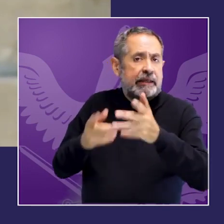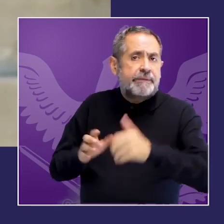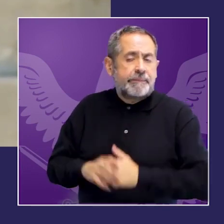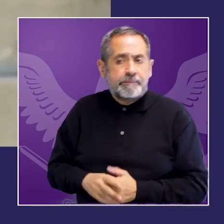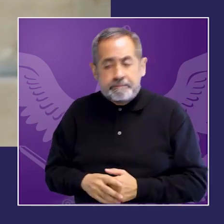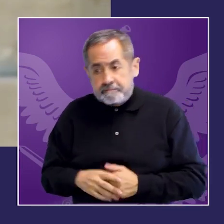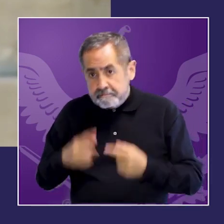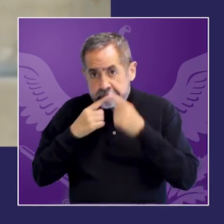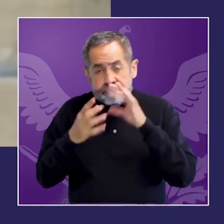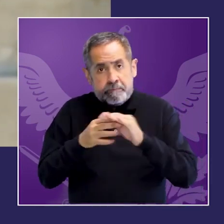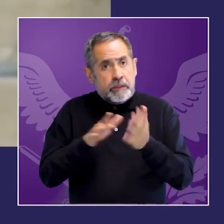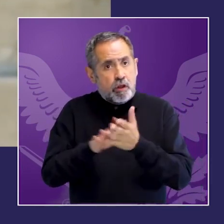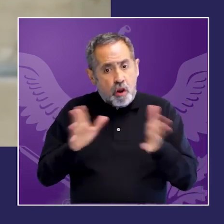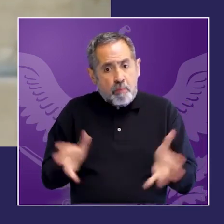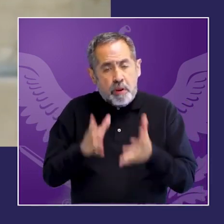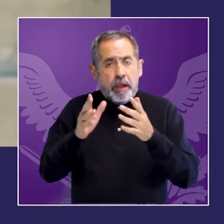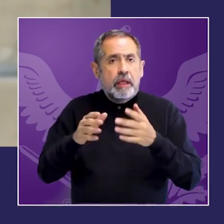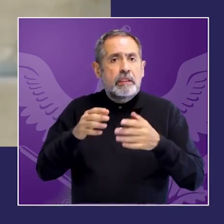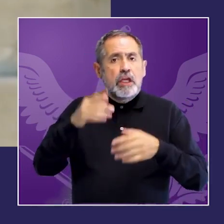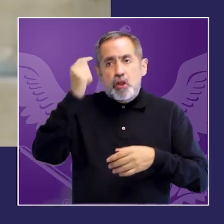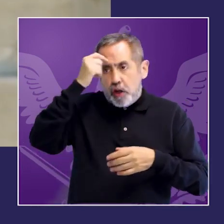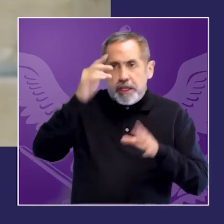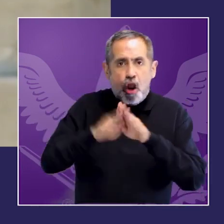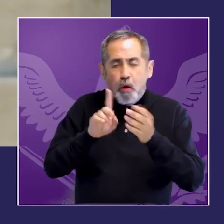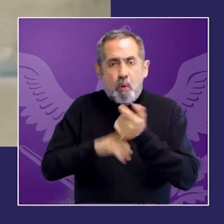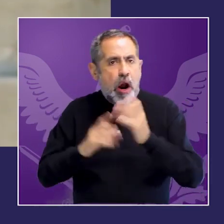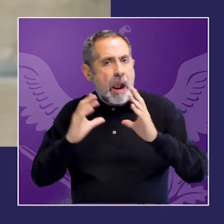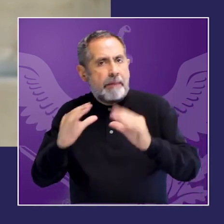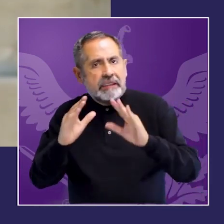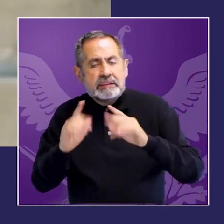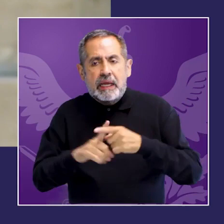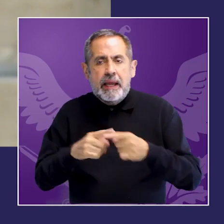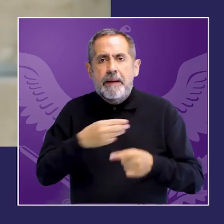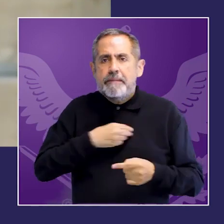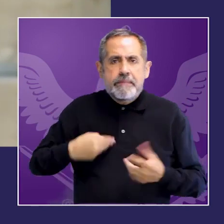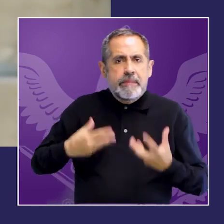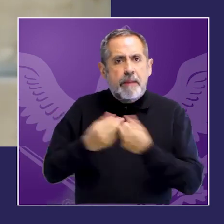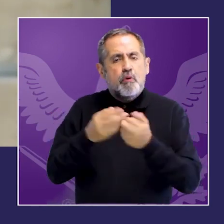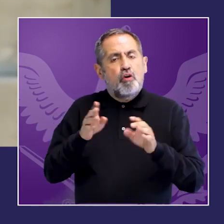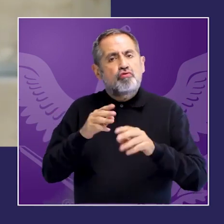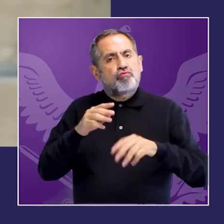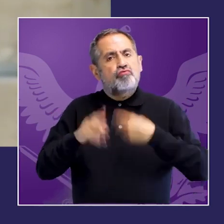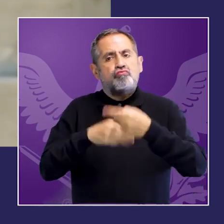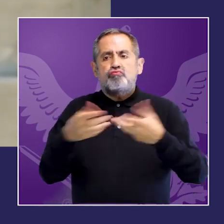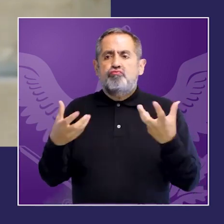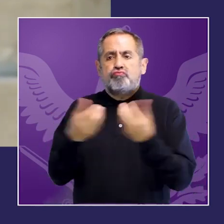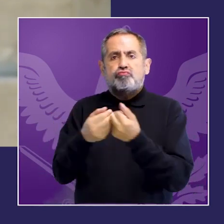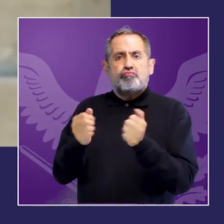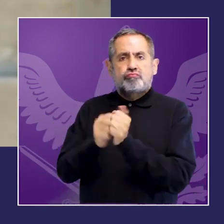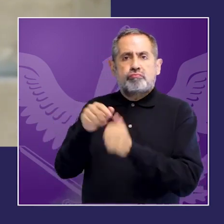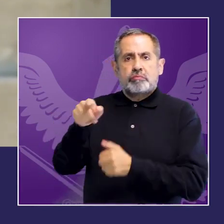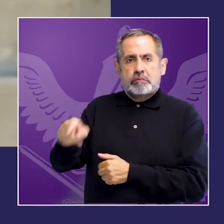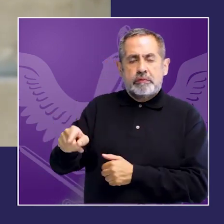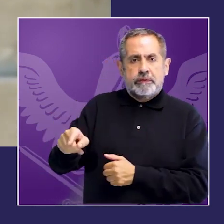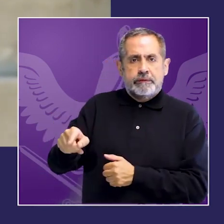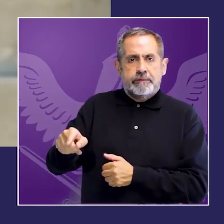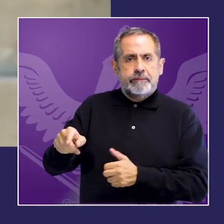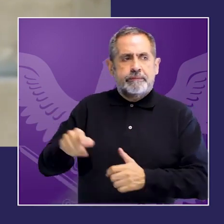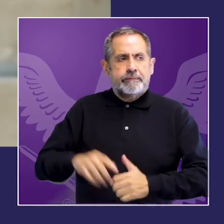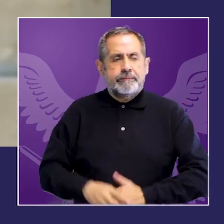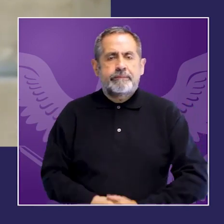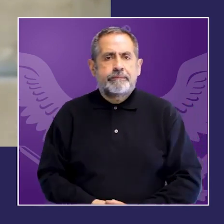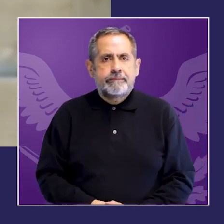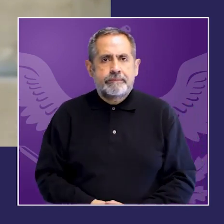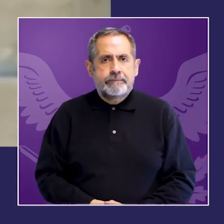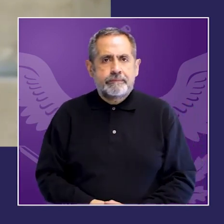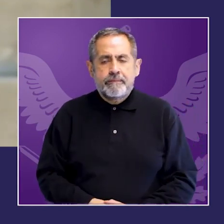públicos y poderes judiciales y en la doctrina que se cita en las sentencias y garantizar esto es importante sobre todo